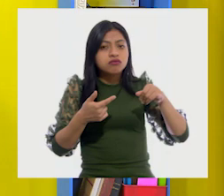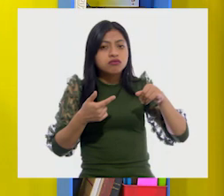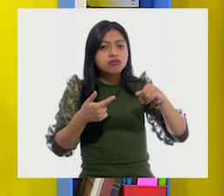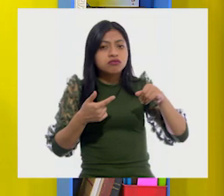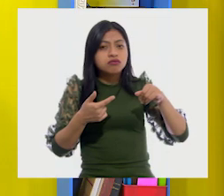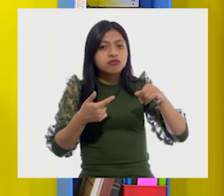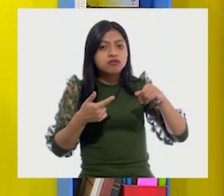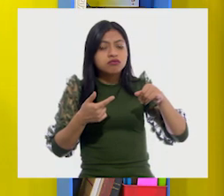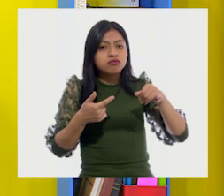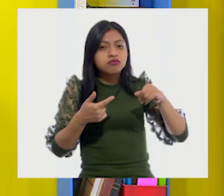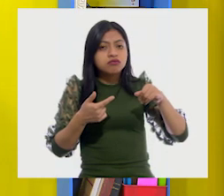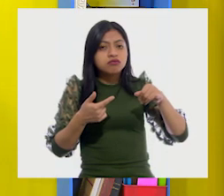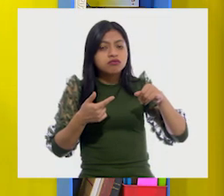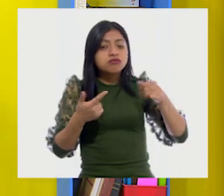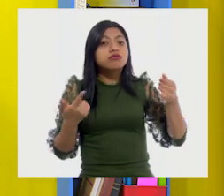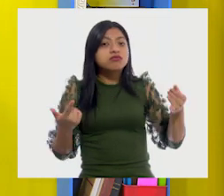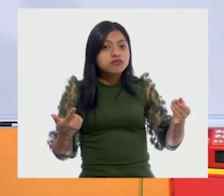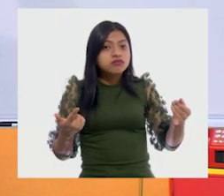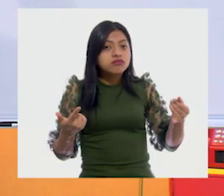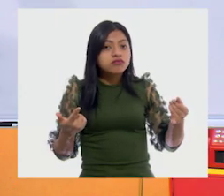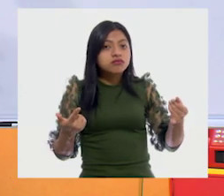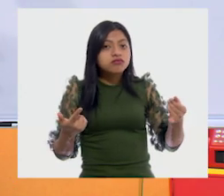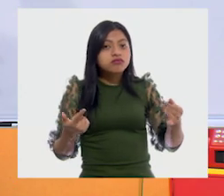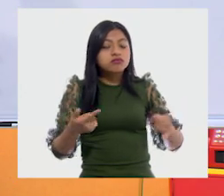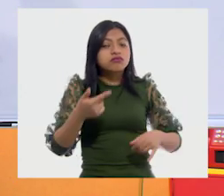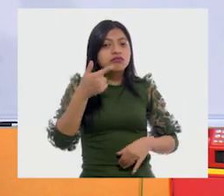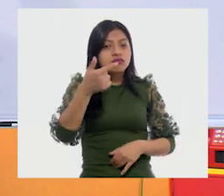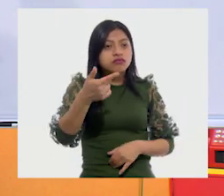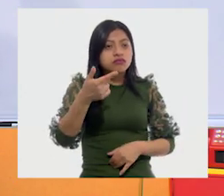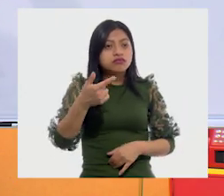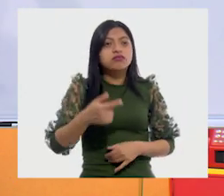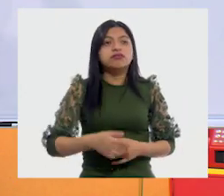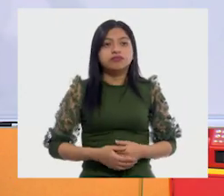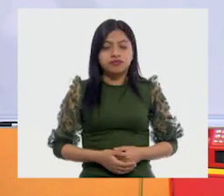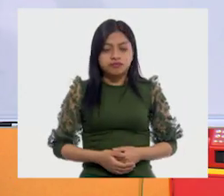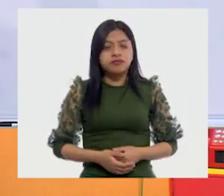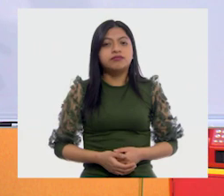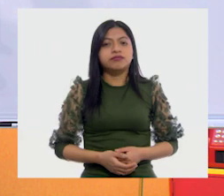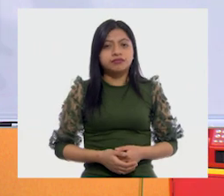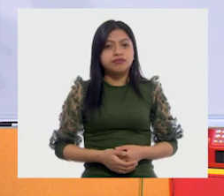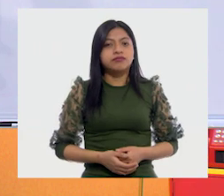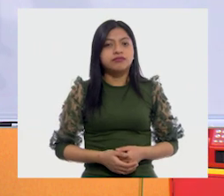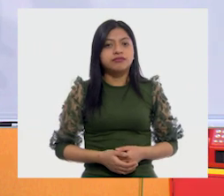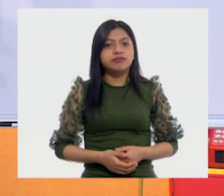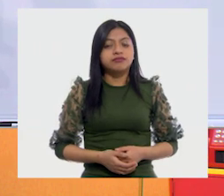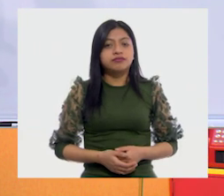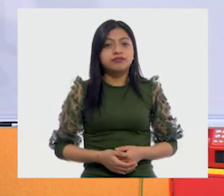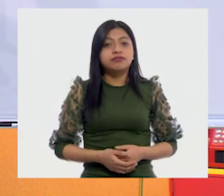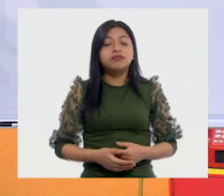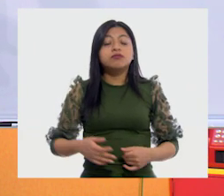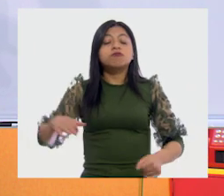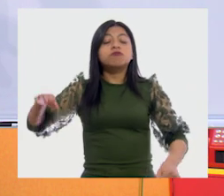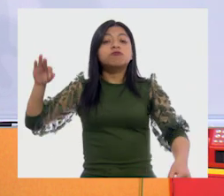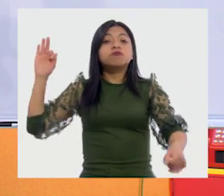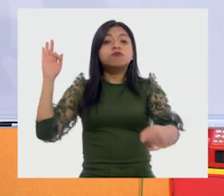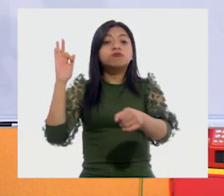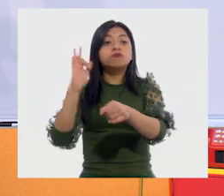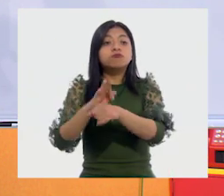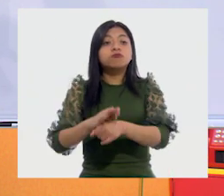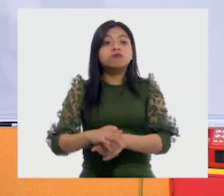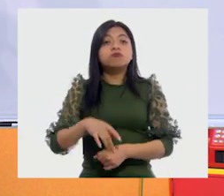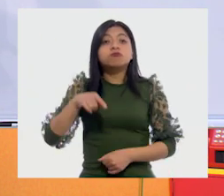Con G. Protege. Así es. A tu...